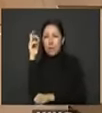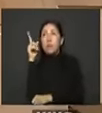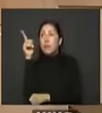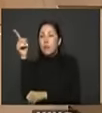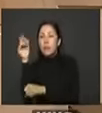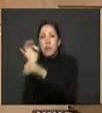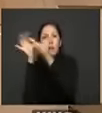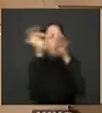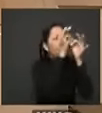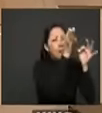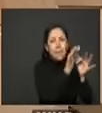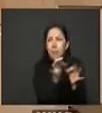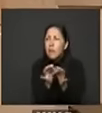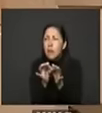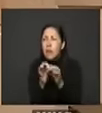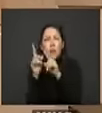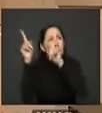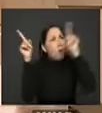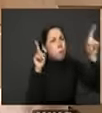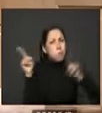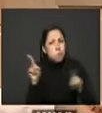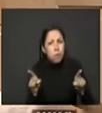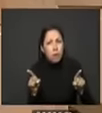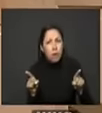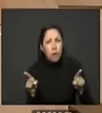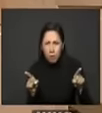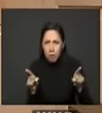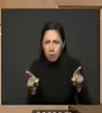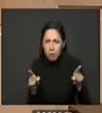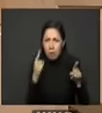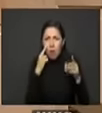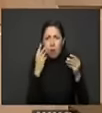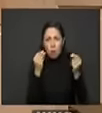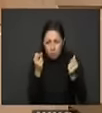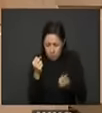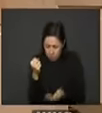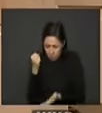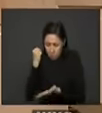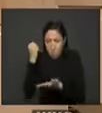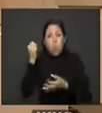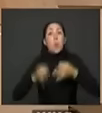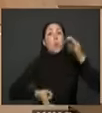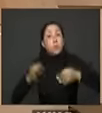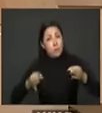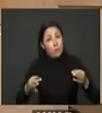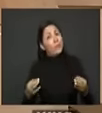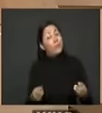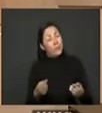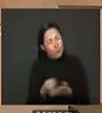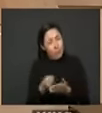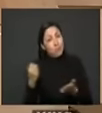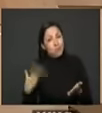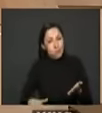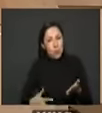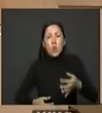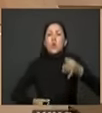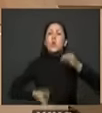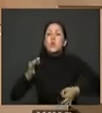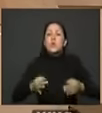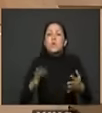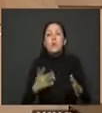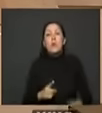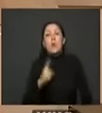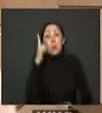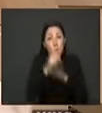histórica y ha sido sistemática invertir en justicia es una de las cosas que más cuesta cuesta cerca de un millón de